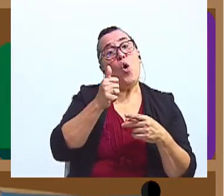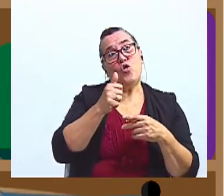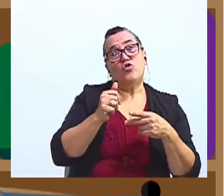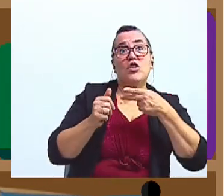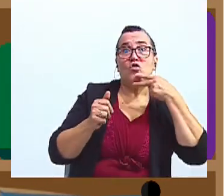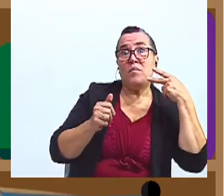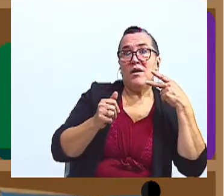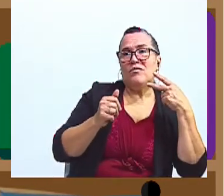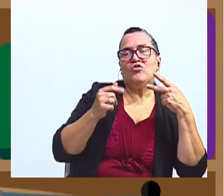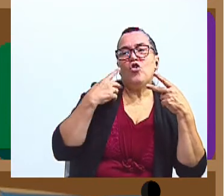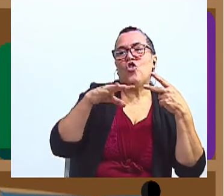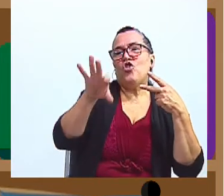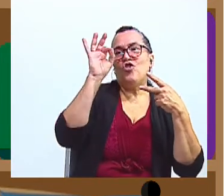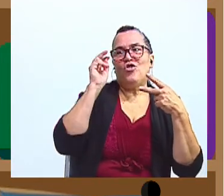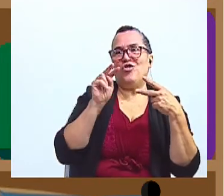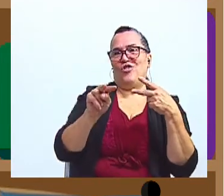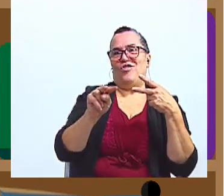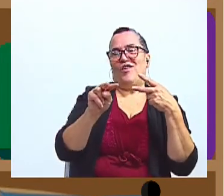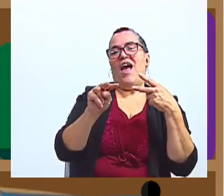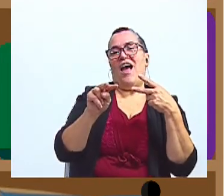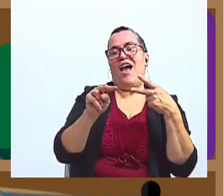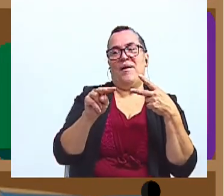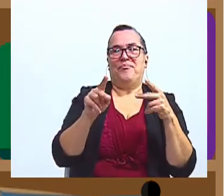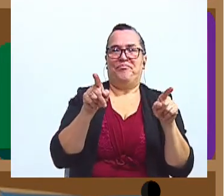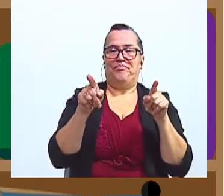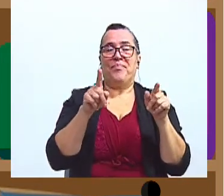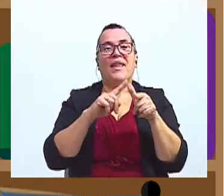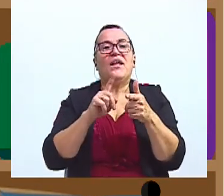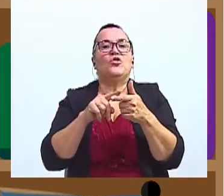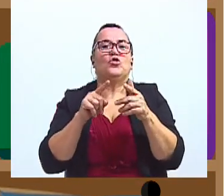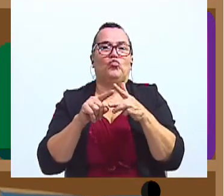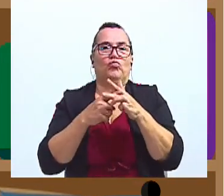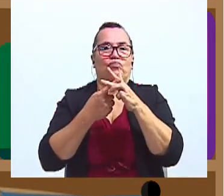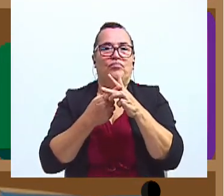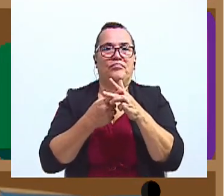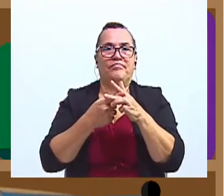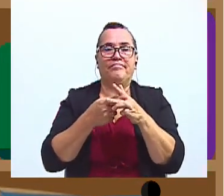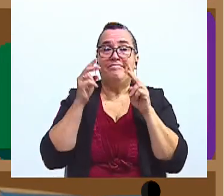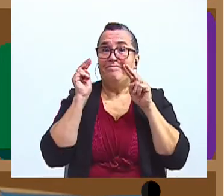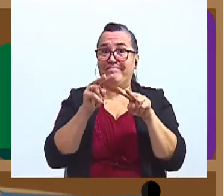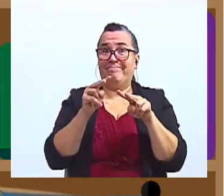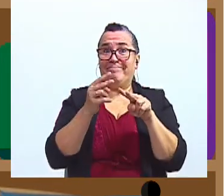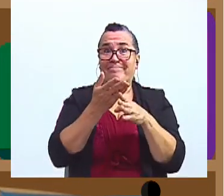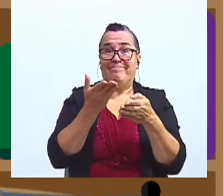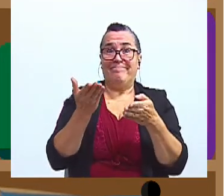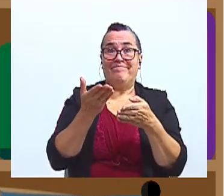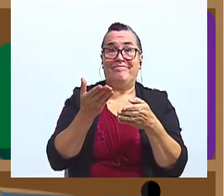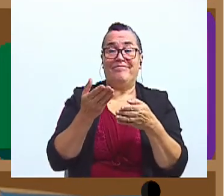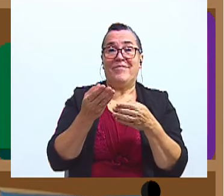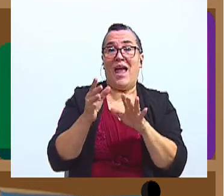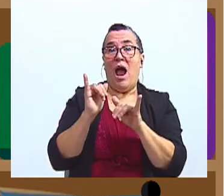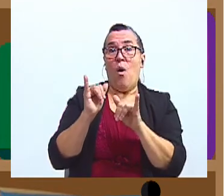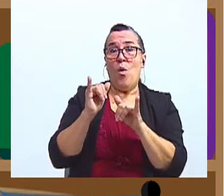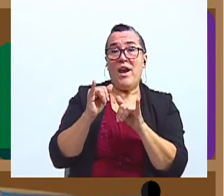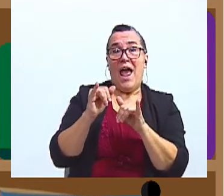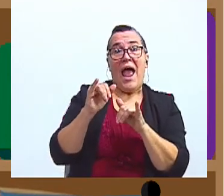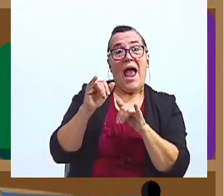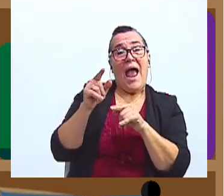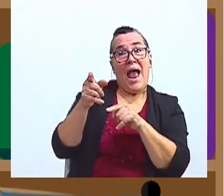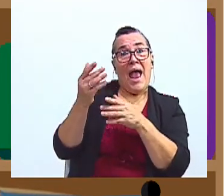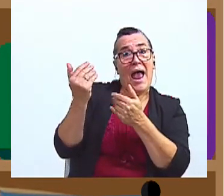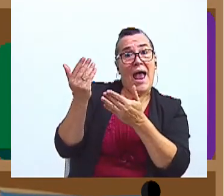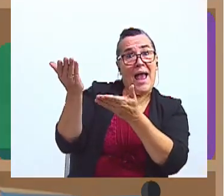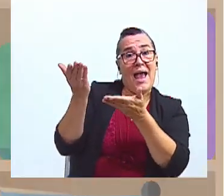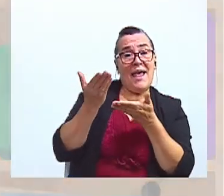verbos no los vemos. ¿Está bien? Muy bien, vamos a empezar entonces a ver la materia. Si quiere, señor productor, don Chris, ¿me puedes dar la